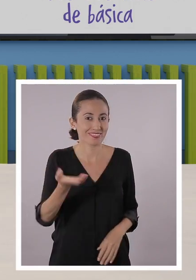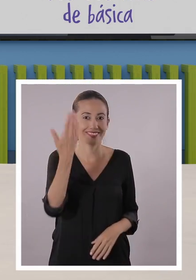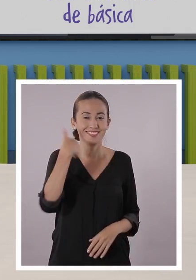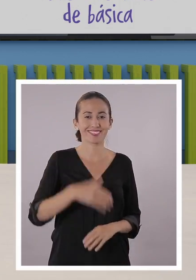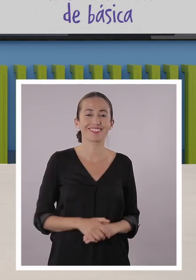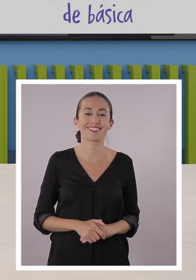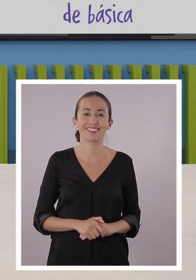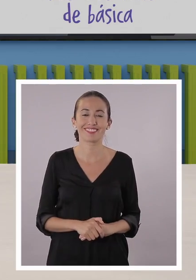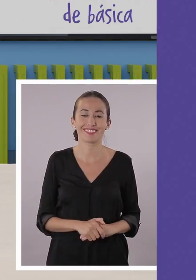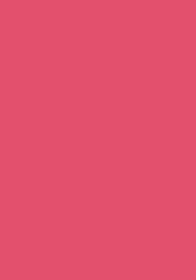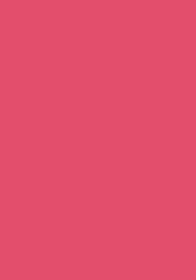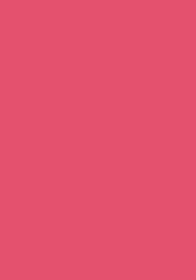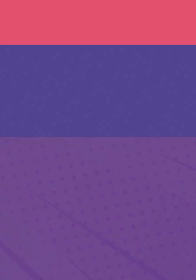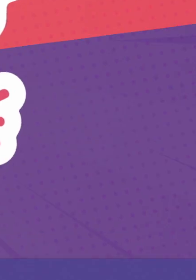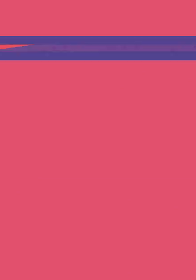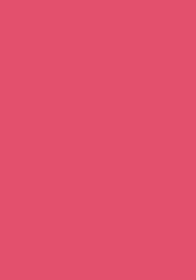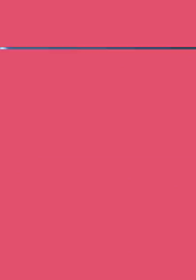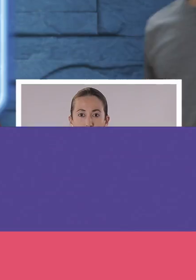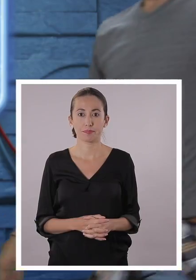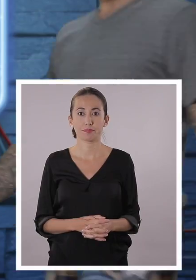siguiente bloque. Vamos. Vamos ahí.